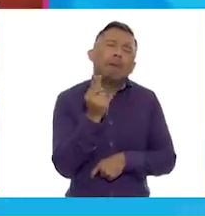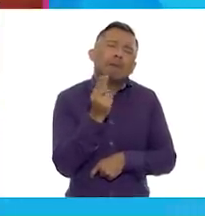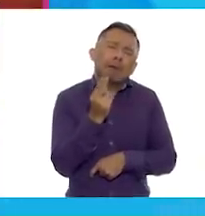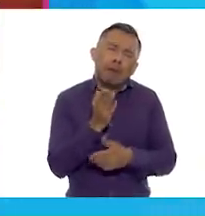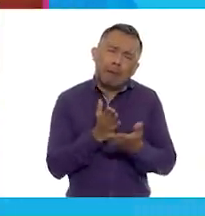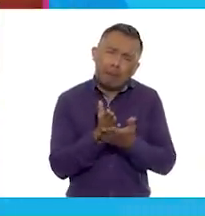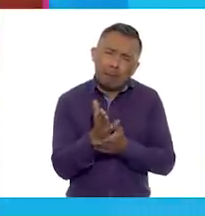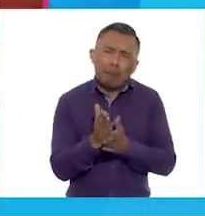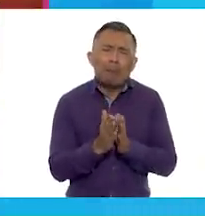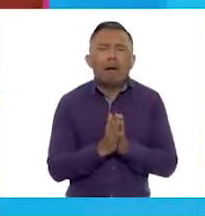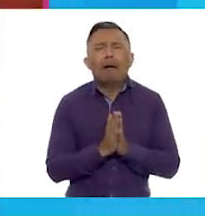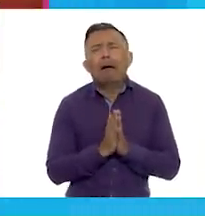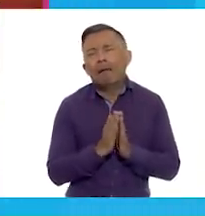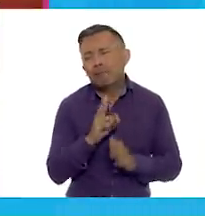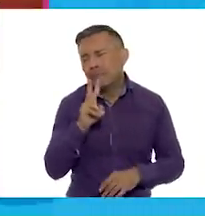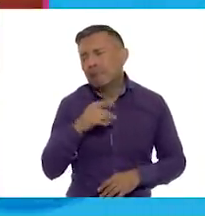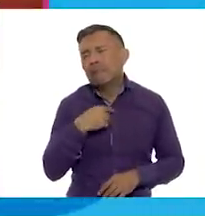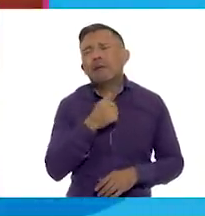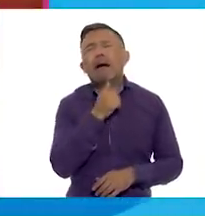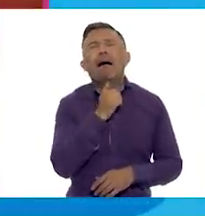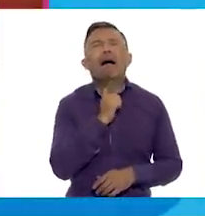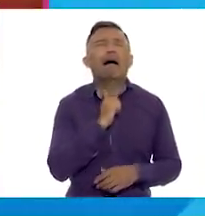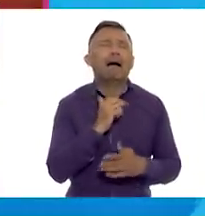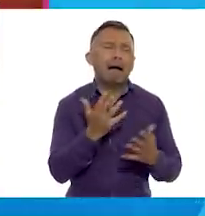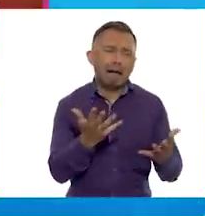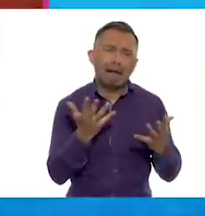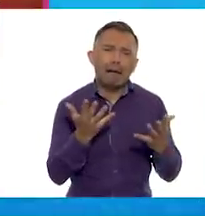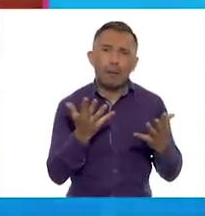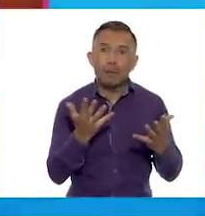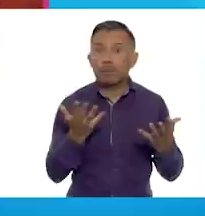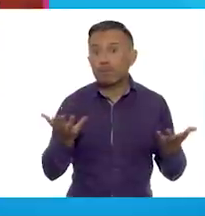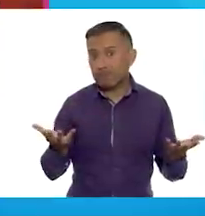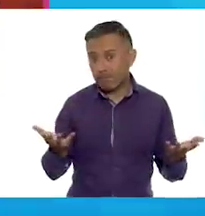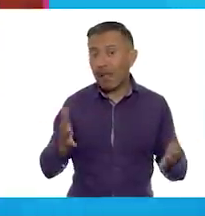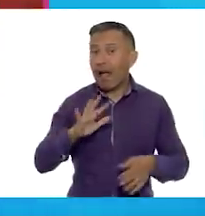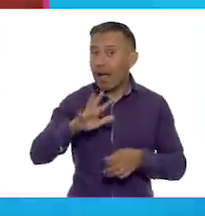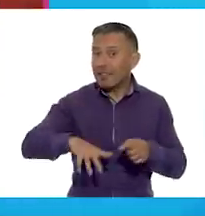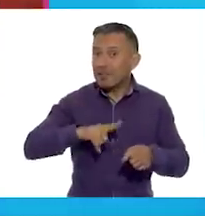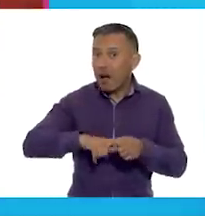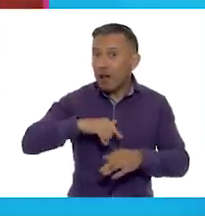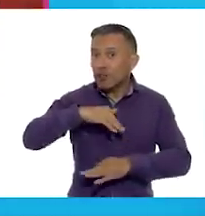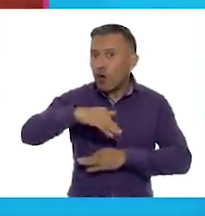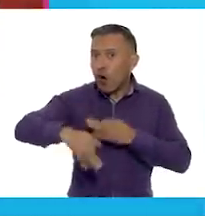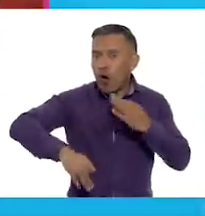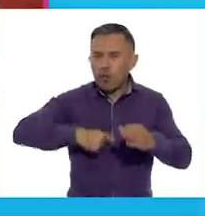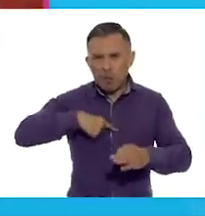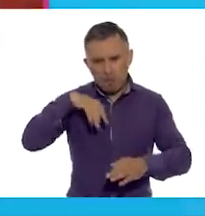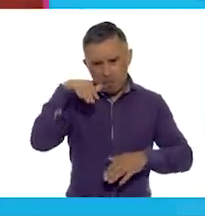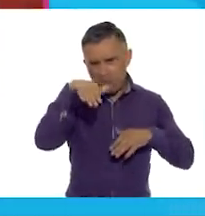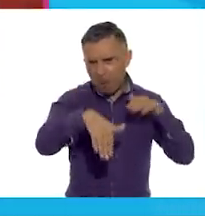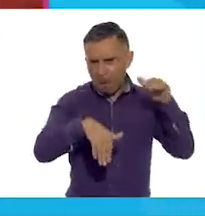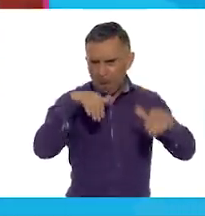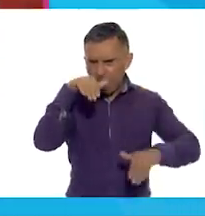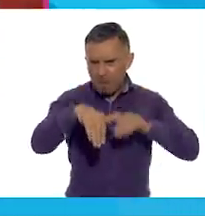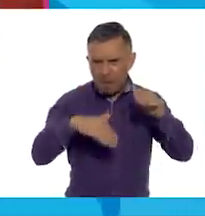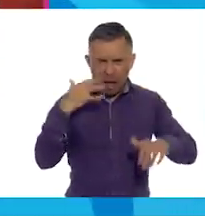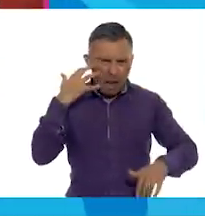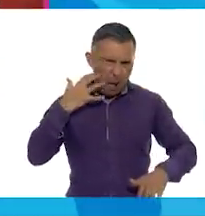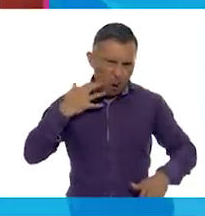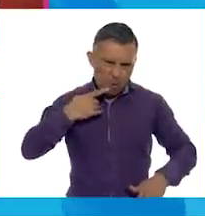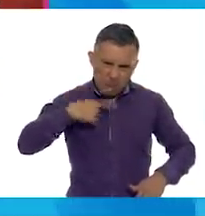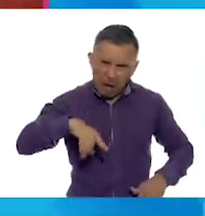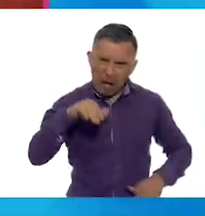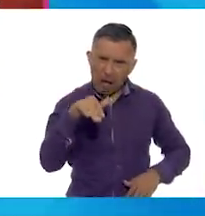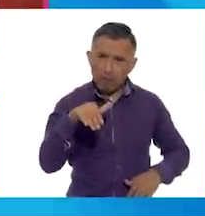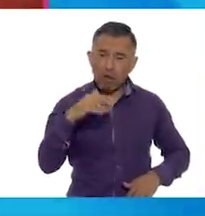voy a morir de sed! ¡Ay! Bueno, pues, todos los animales fueron a protestarle al león. Pero el león les dijo,